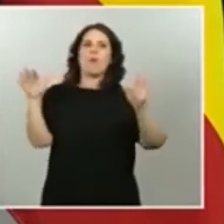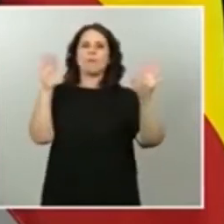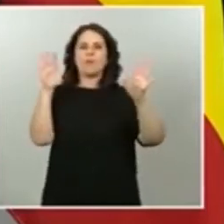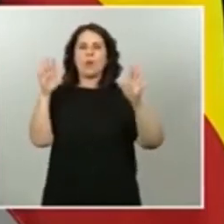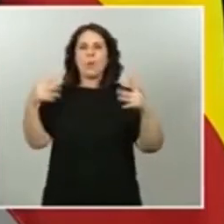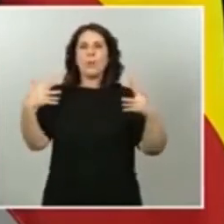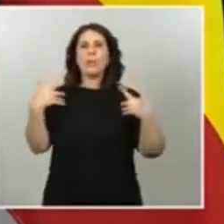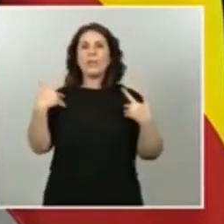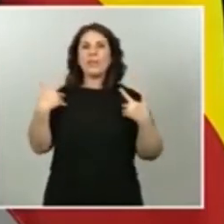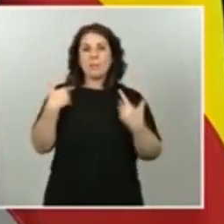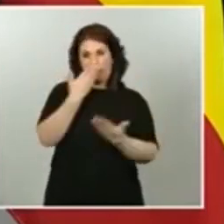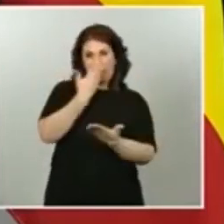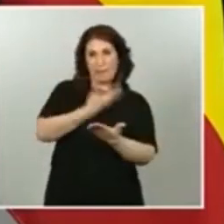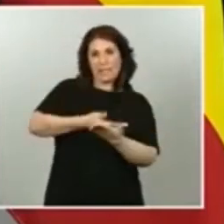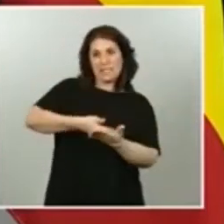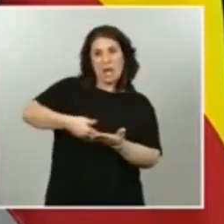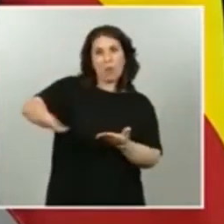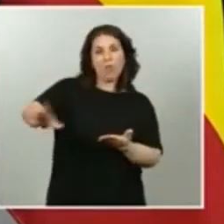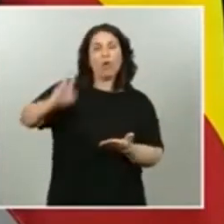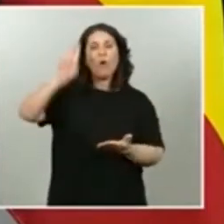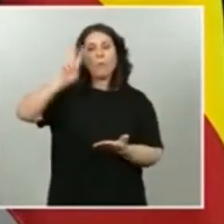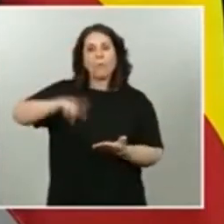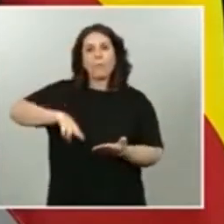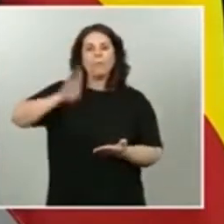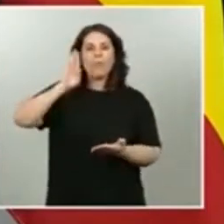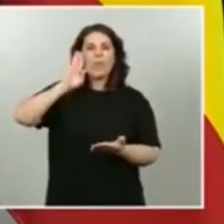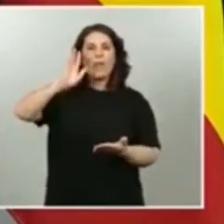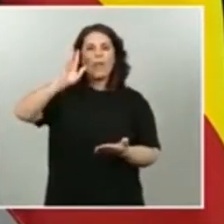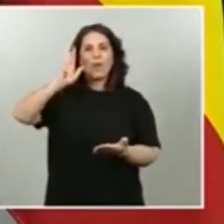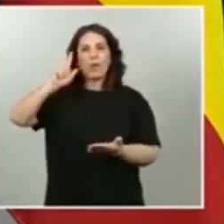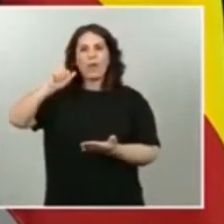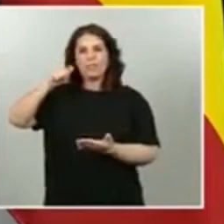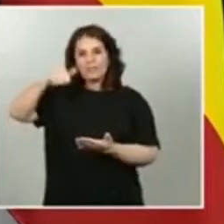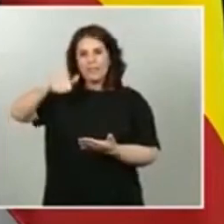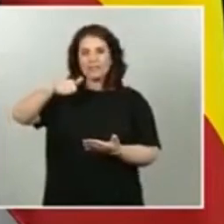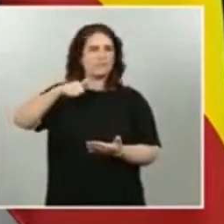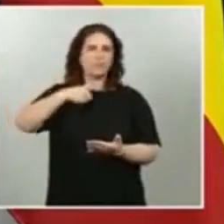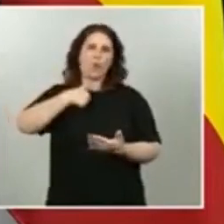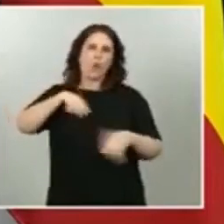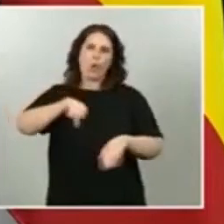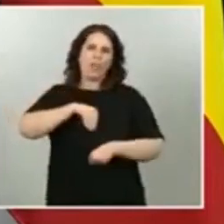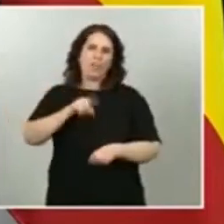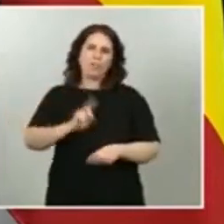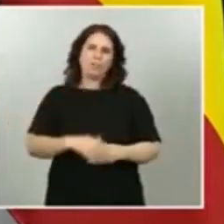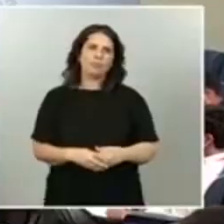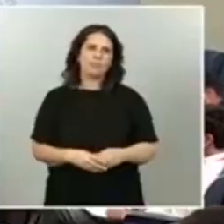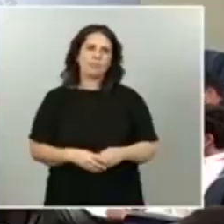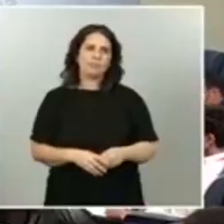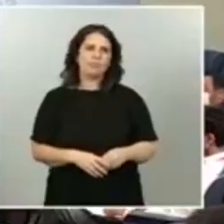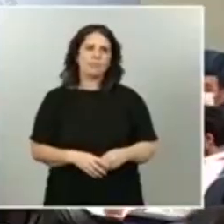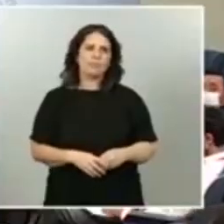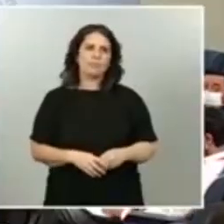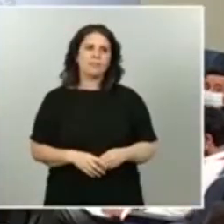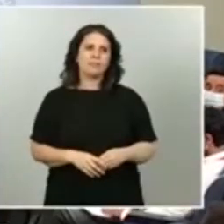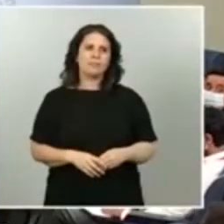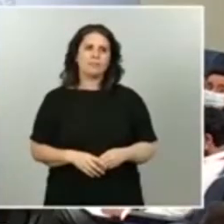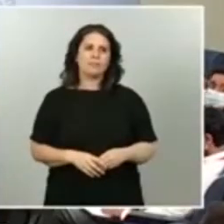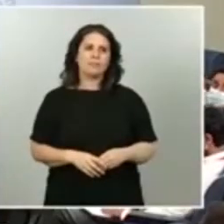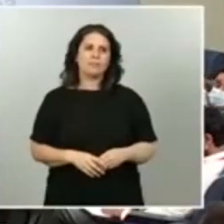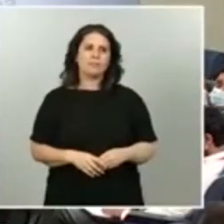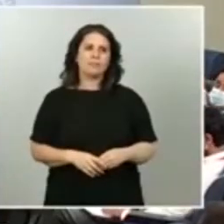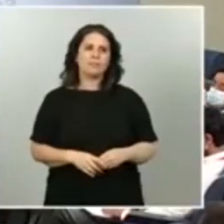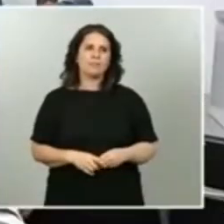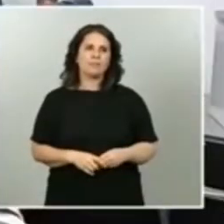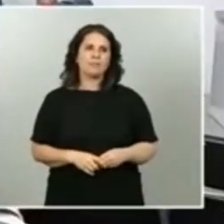son delincuentes en este país. Eso no se lo puedo aceptar. El trabajo de las más que no